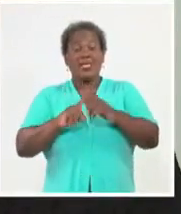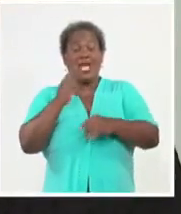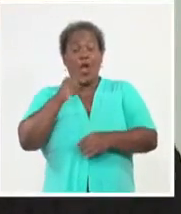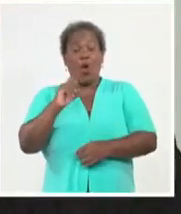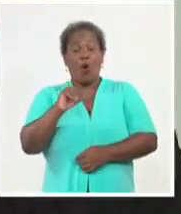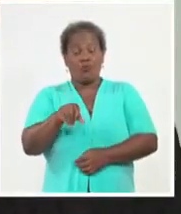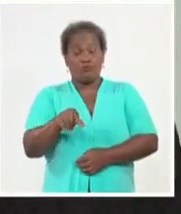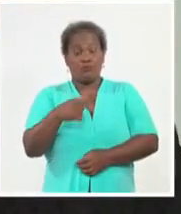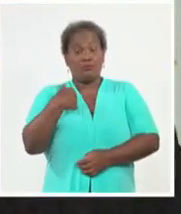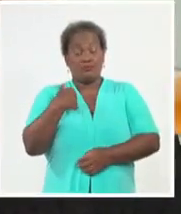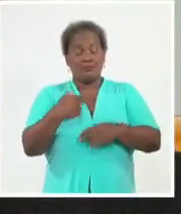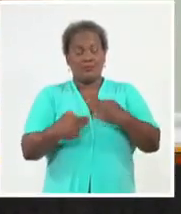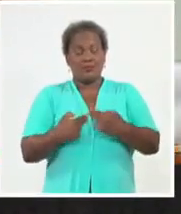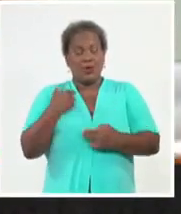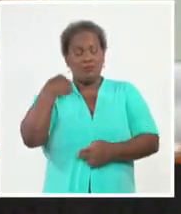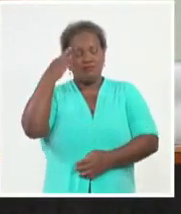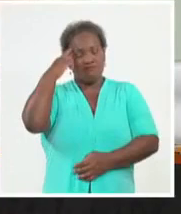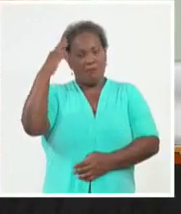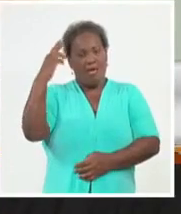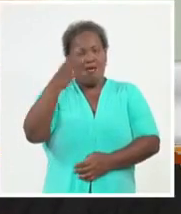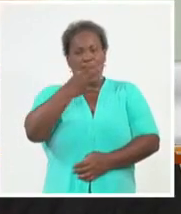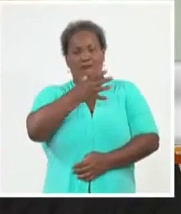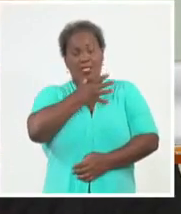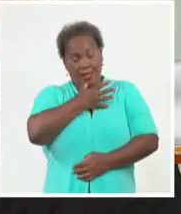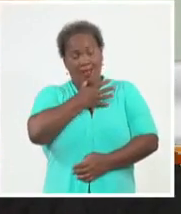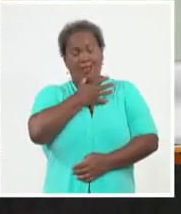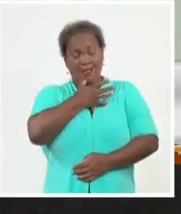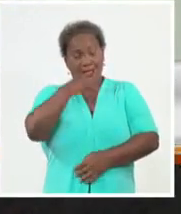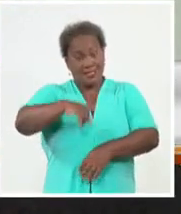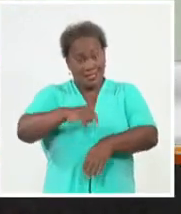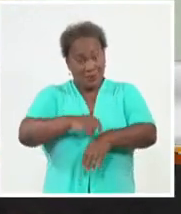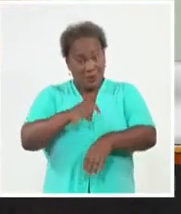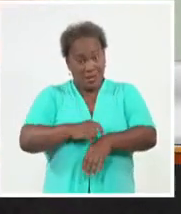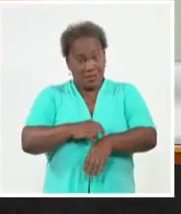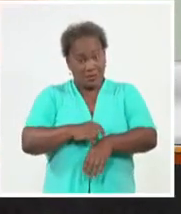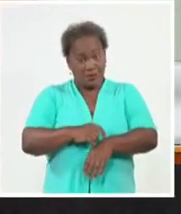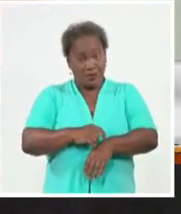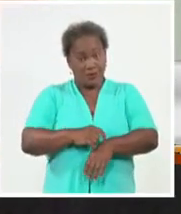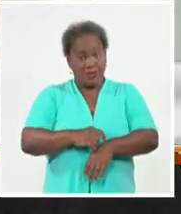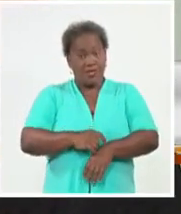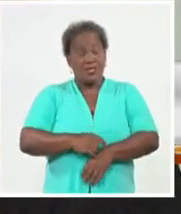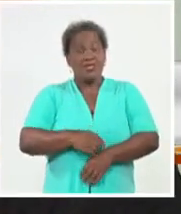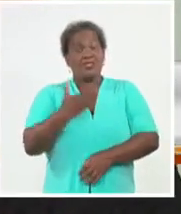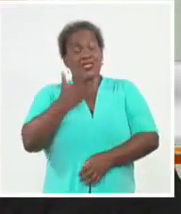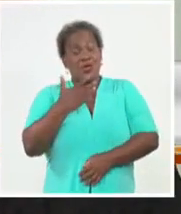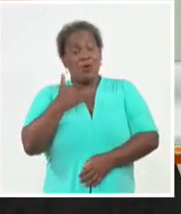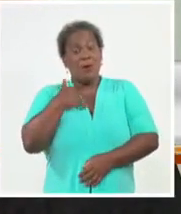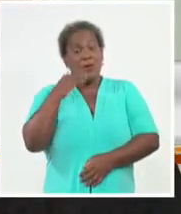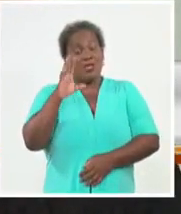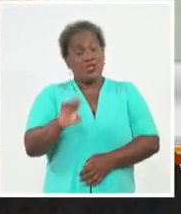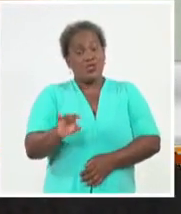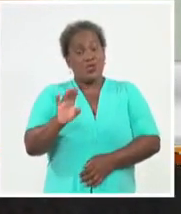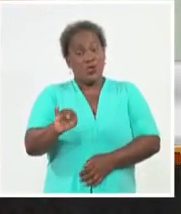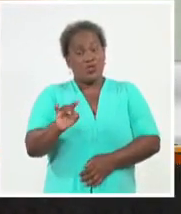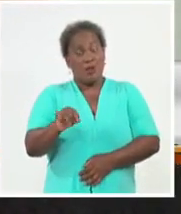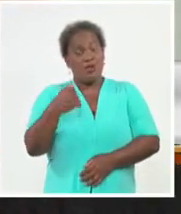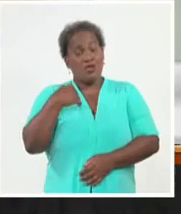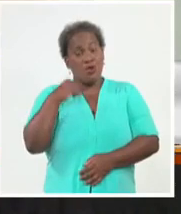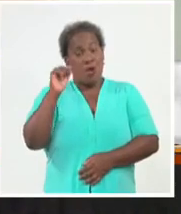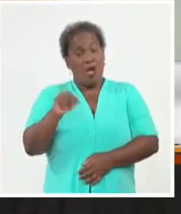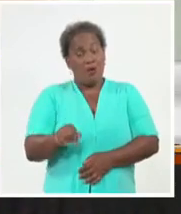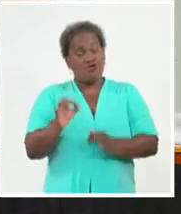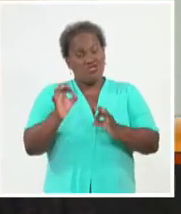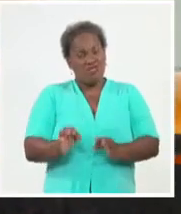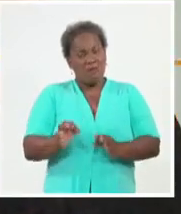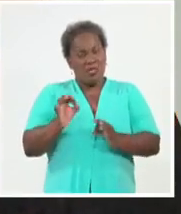muy, muy, muy presente al comandante en jefe. Y perdóname que yo te hable en presente, porque yo toda la vida hablaré en presente de